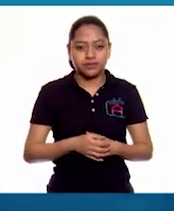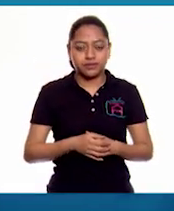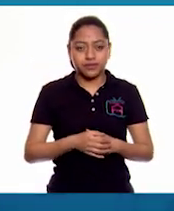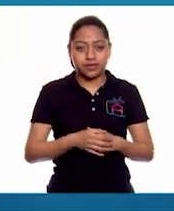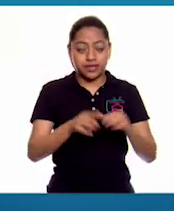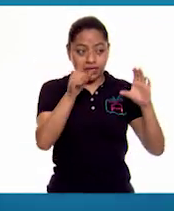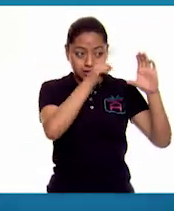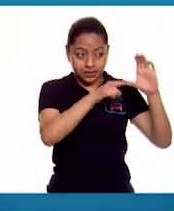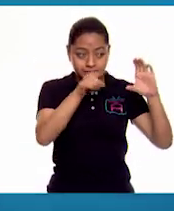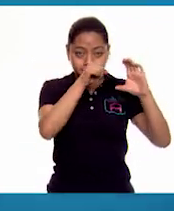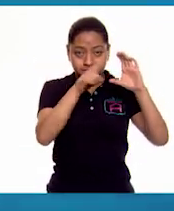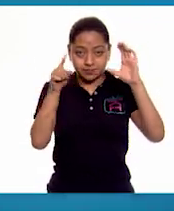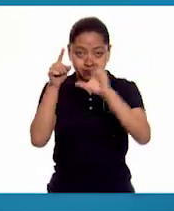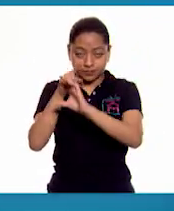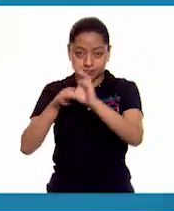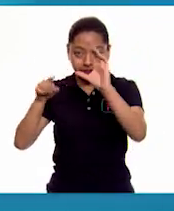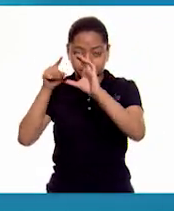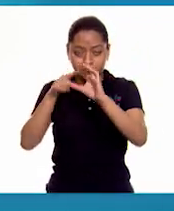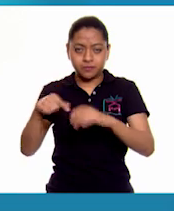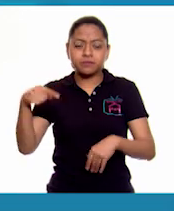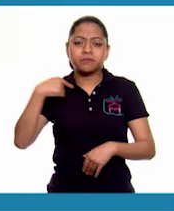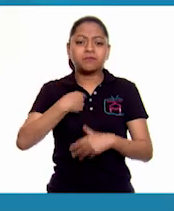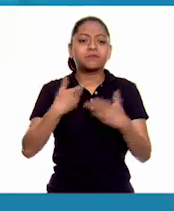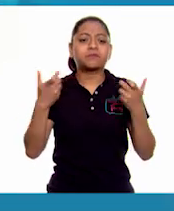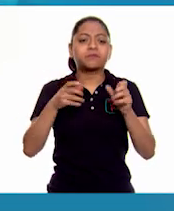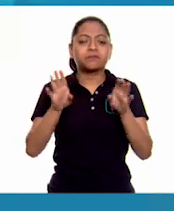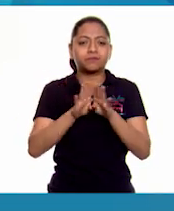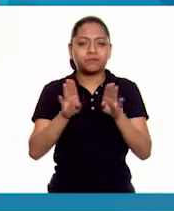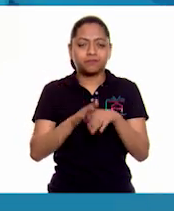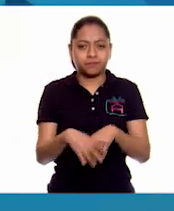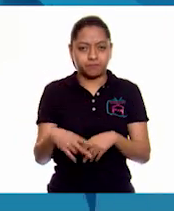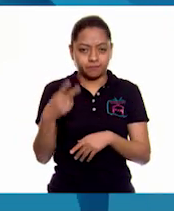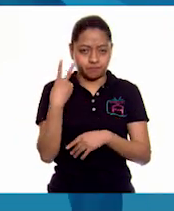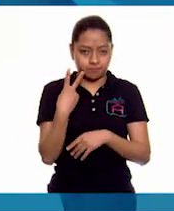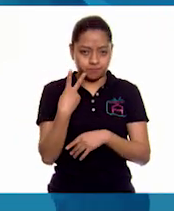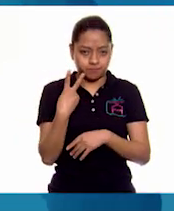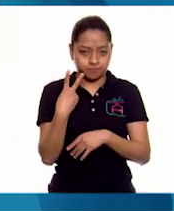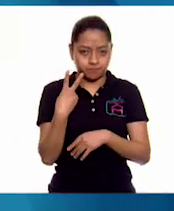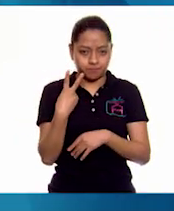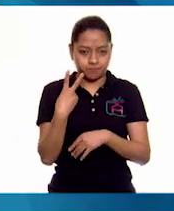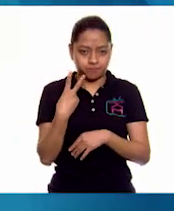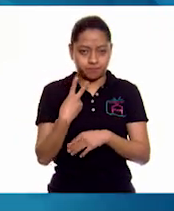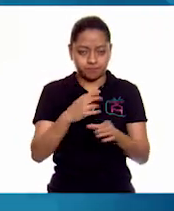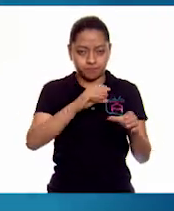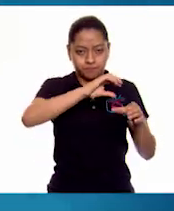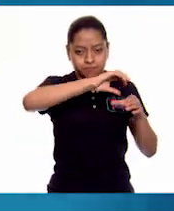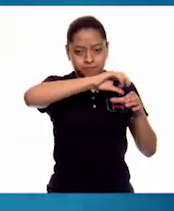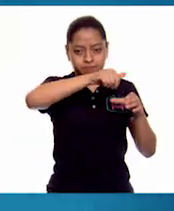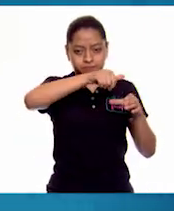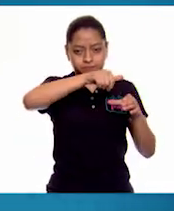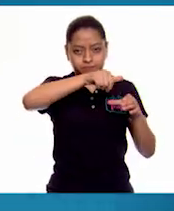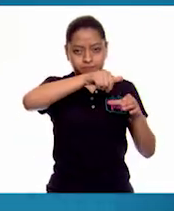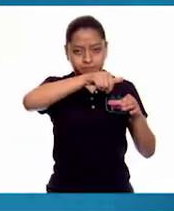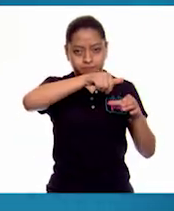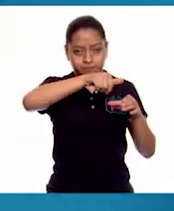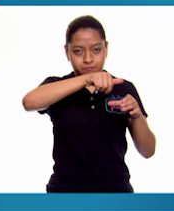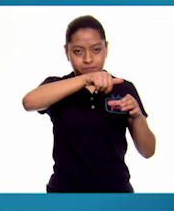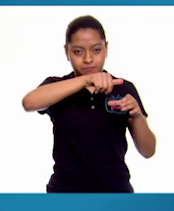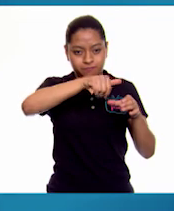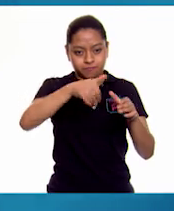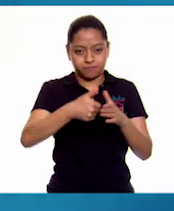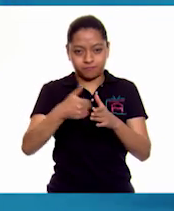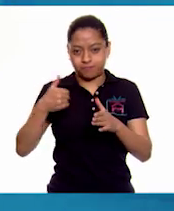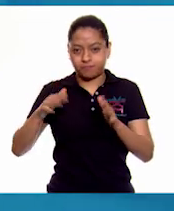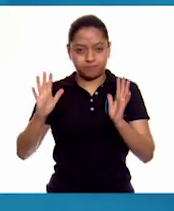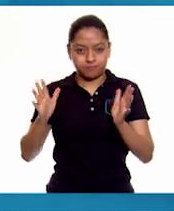grande y el círculo mediano, yo los tracé con dos tapitas de unos envases que yo tenía por aquí.